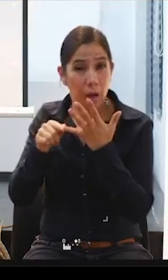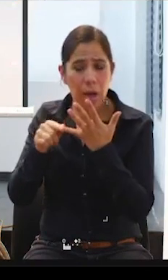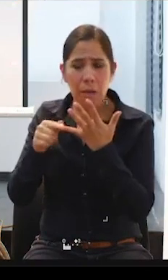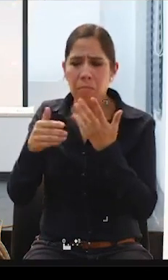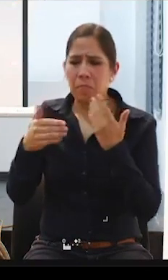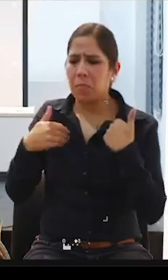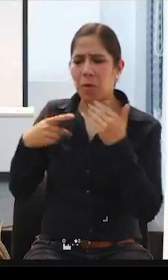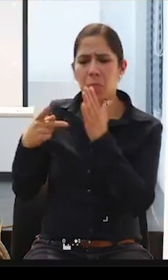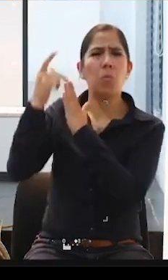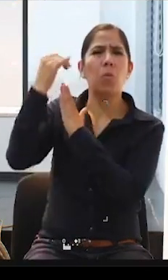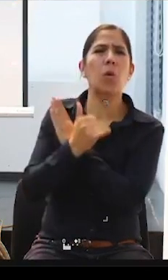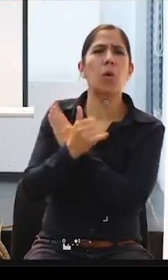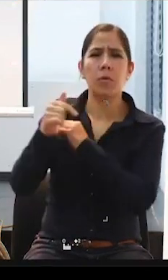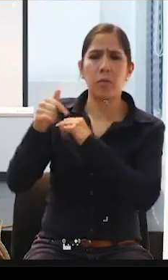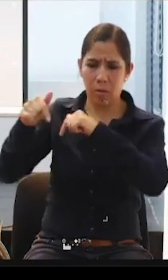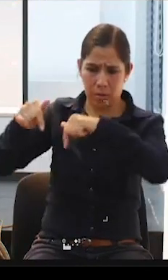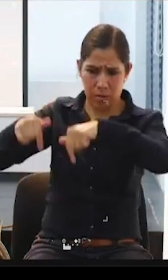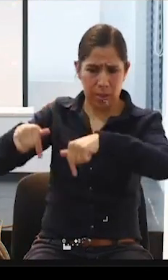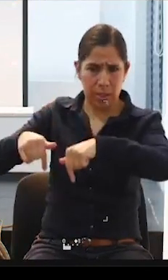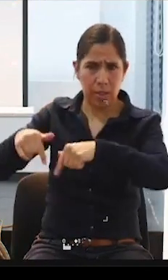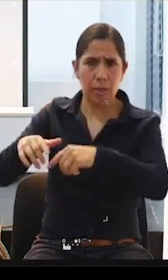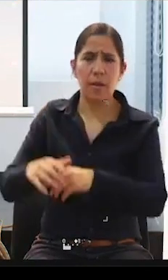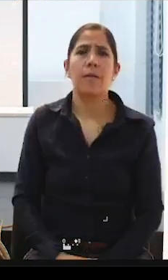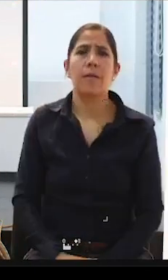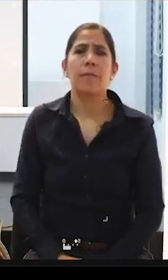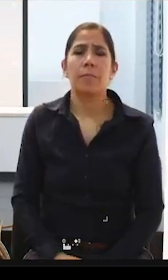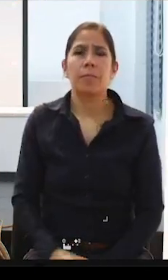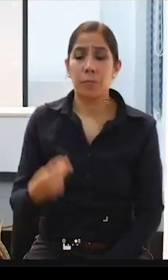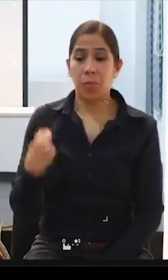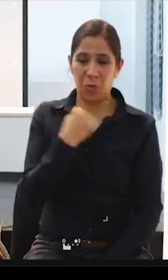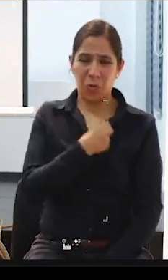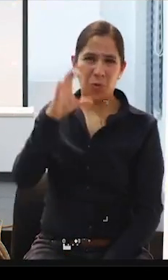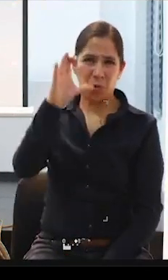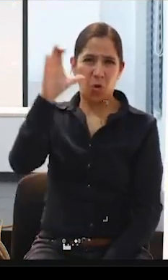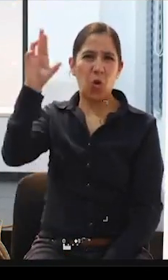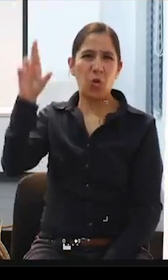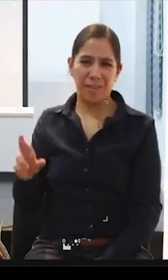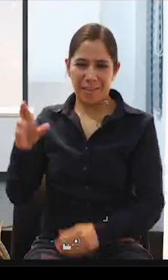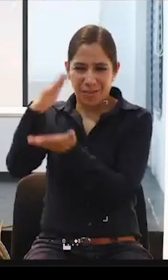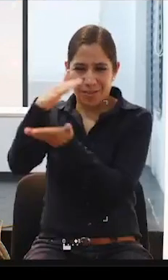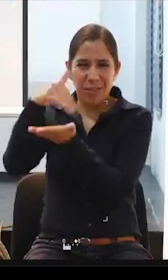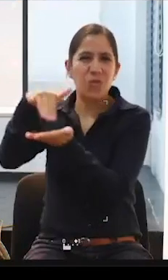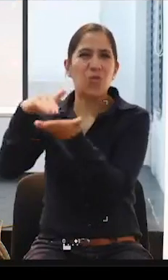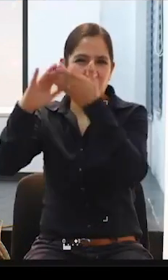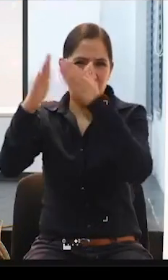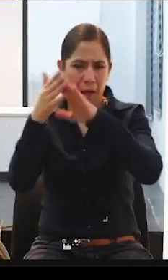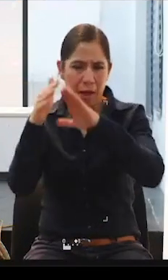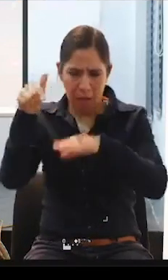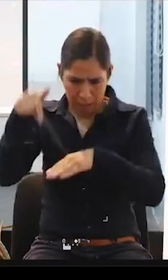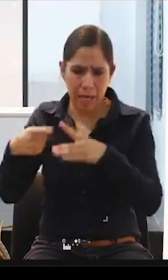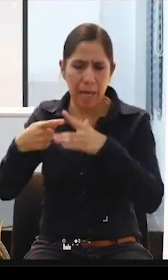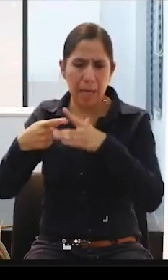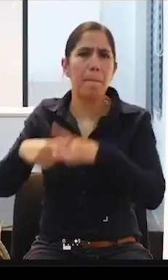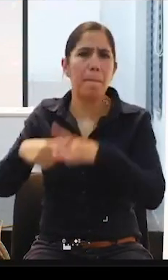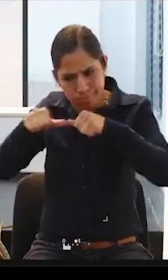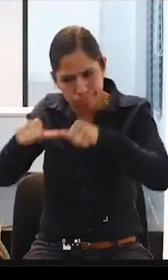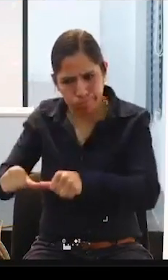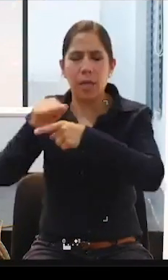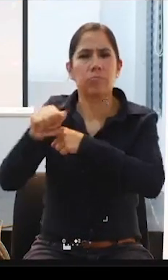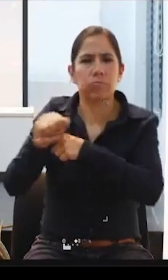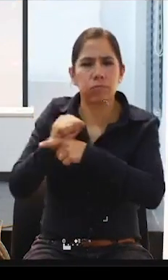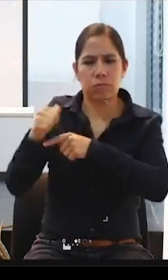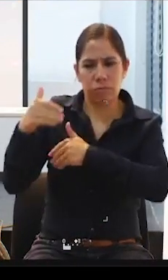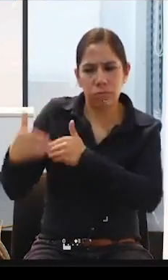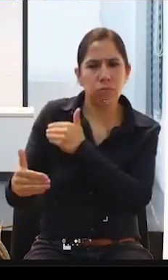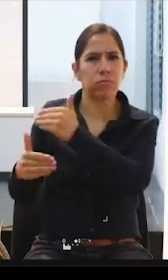estaba ubicado y fue ejecutado aquí también en Pérez Celedón, donde estamos ubicados actualmente. Y se comienza a trabajar. Se podía